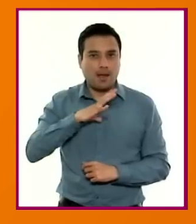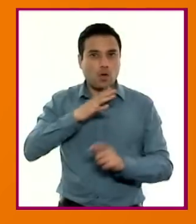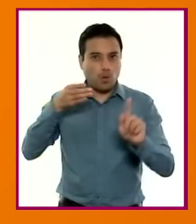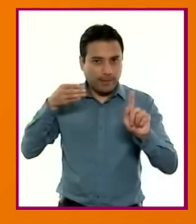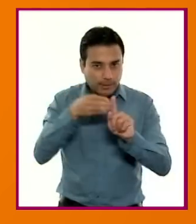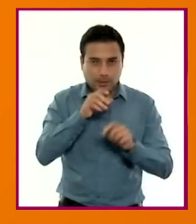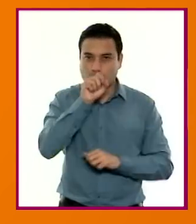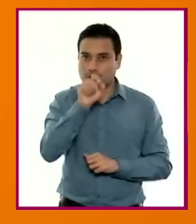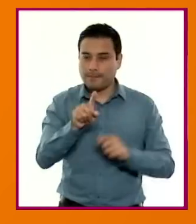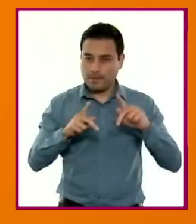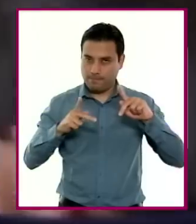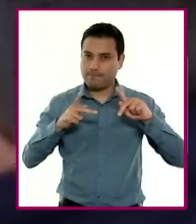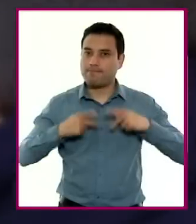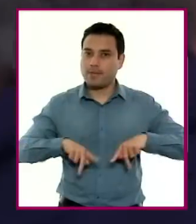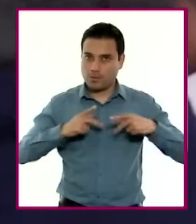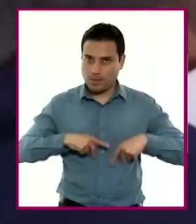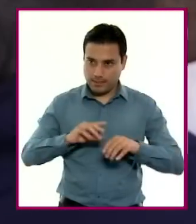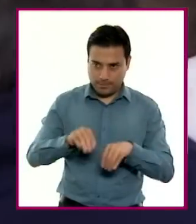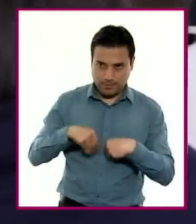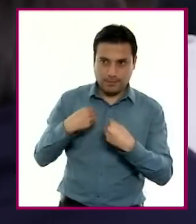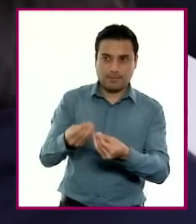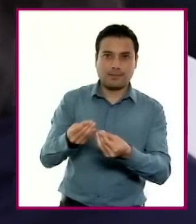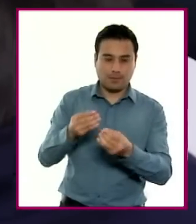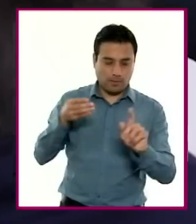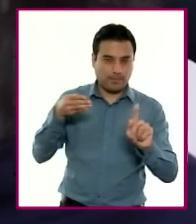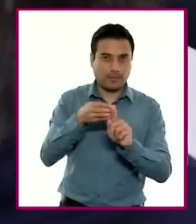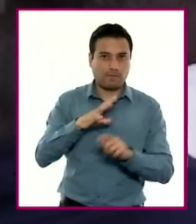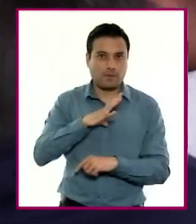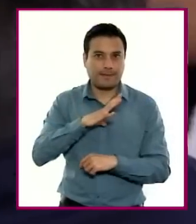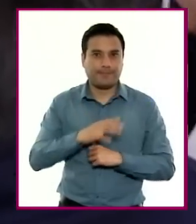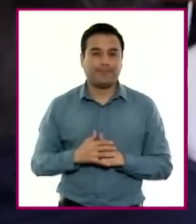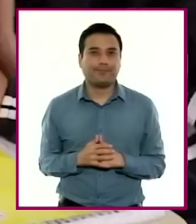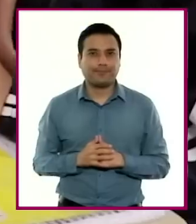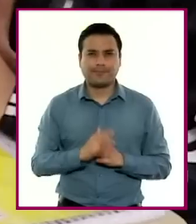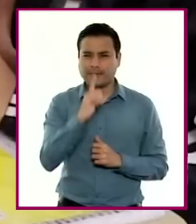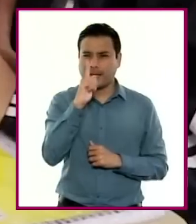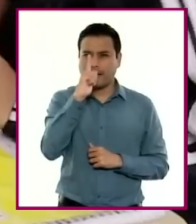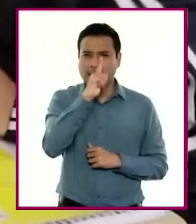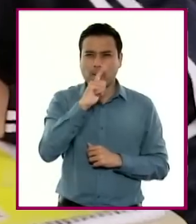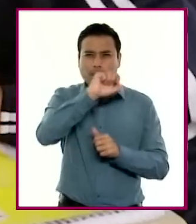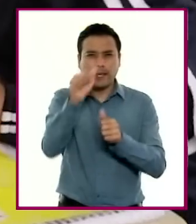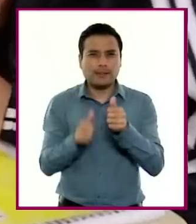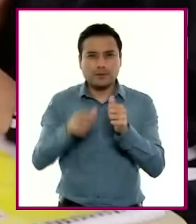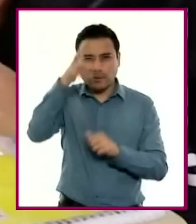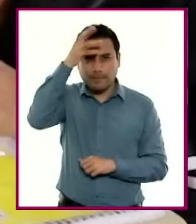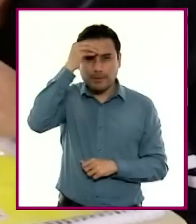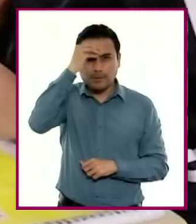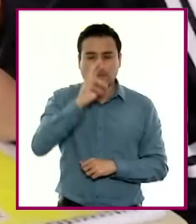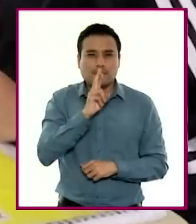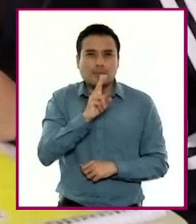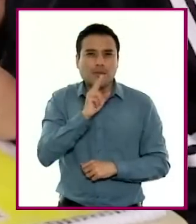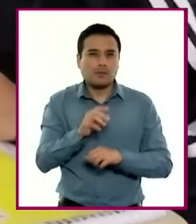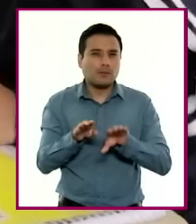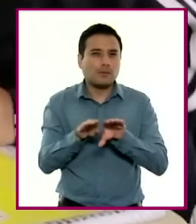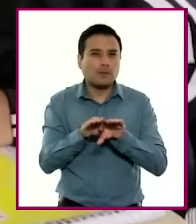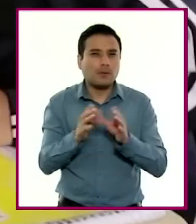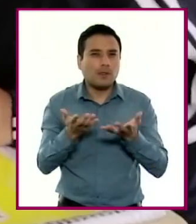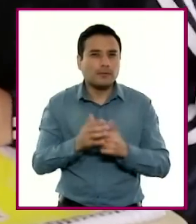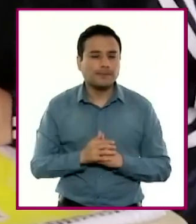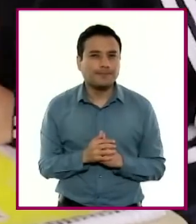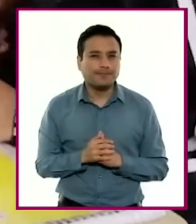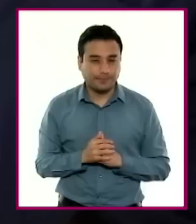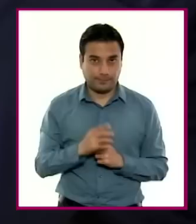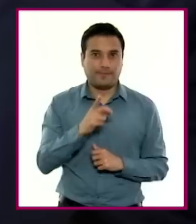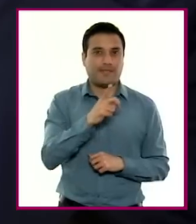cada caso. Para reforzar la apropiación de lenguajes artísticos, se favorecen situaciones que dan